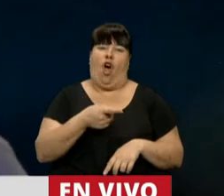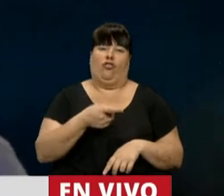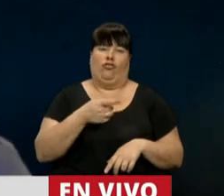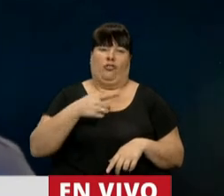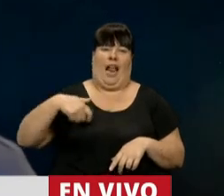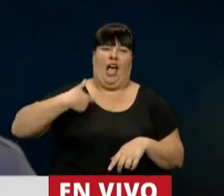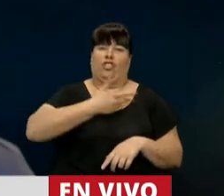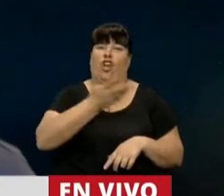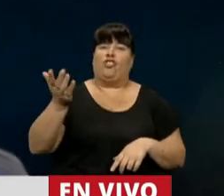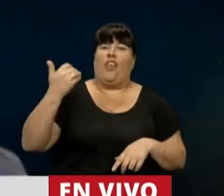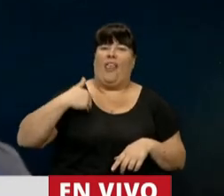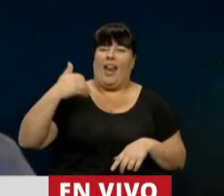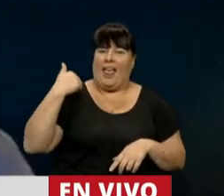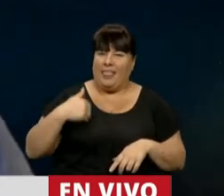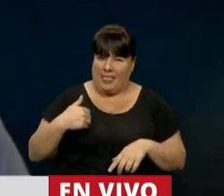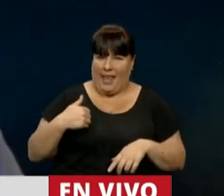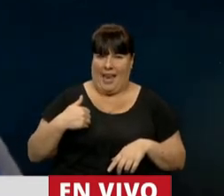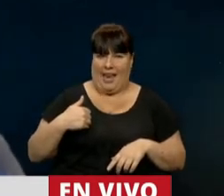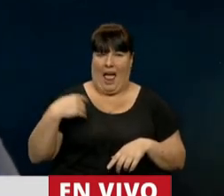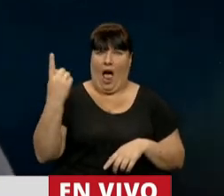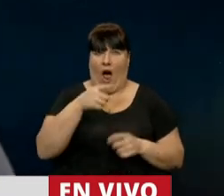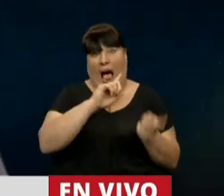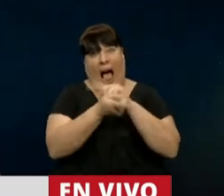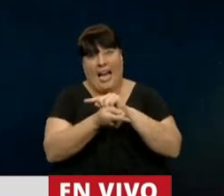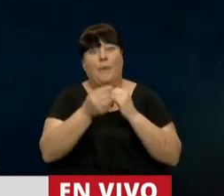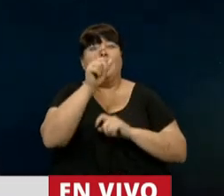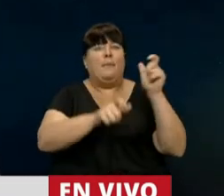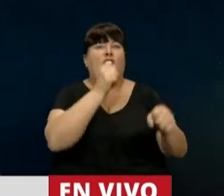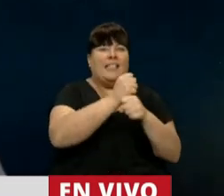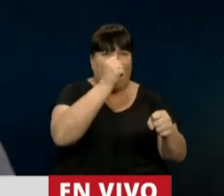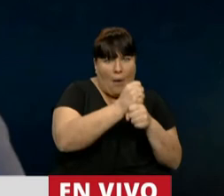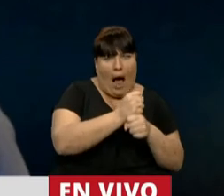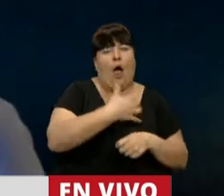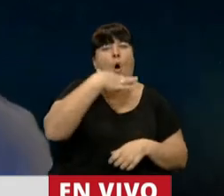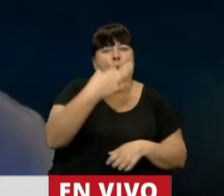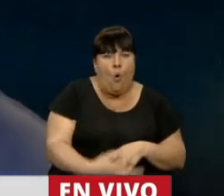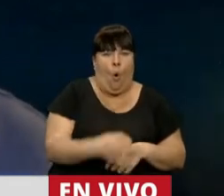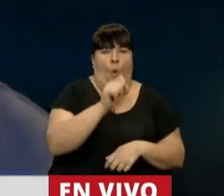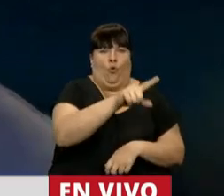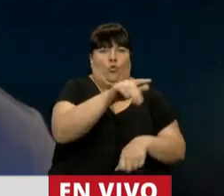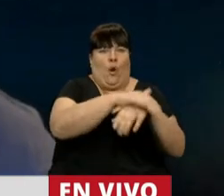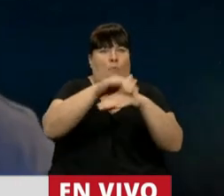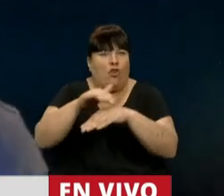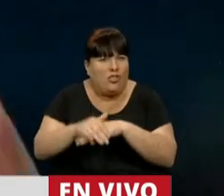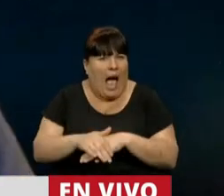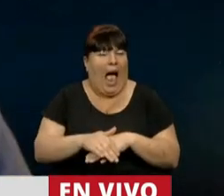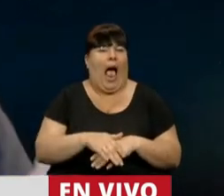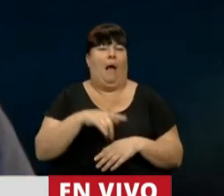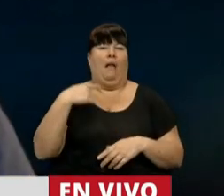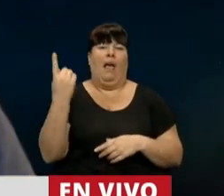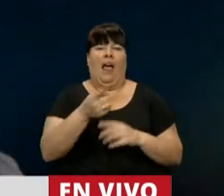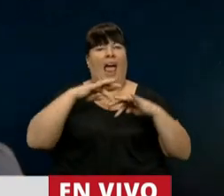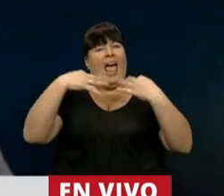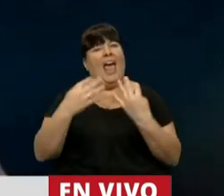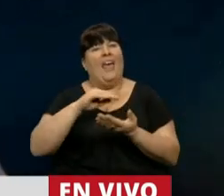lo que la sociedad argentina está haciendo hoy, que es trabajar, que es cumplir con su responsabilidad, de someter a la